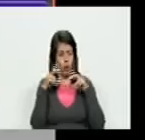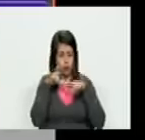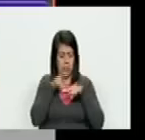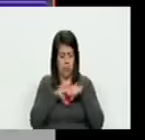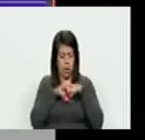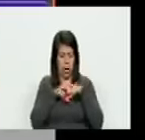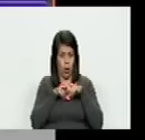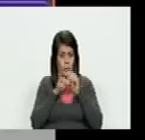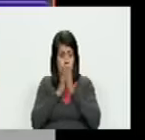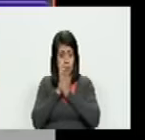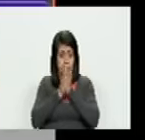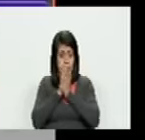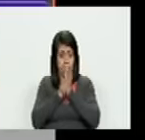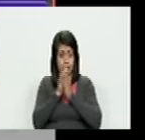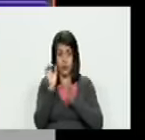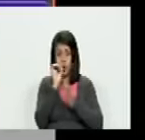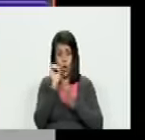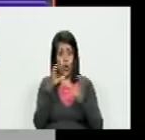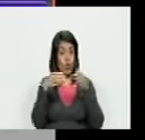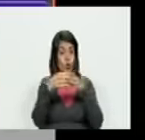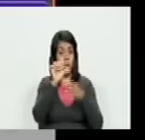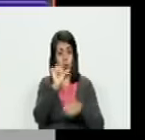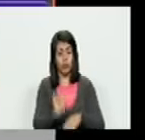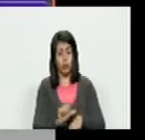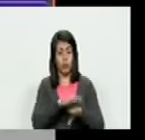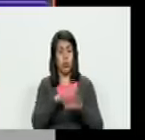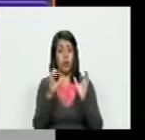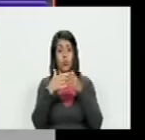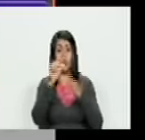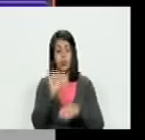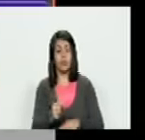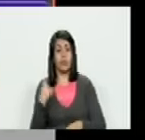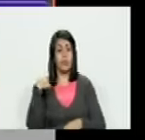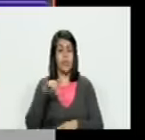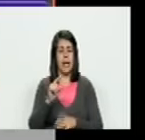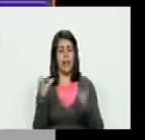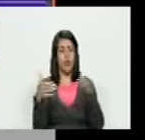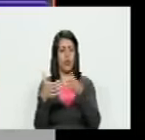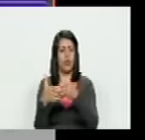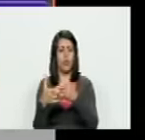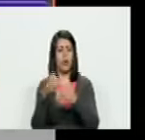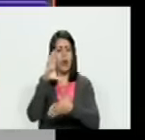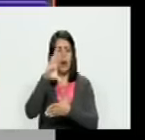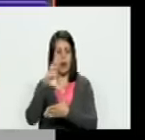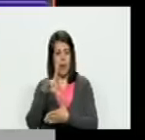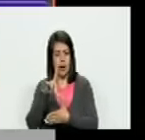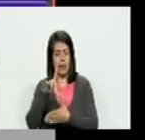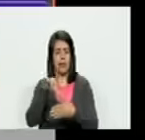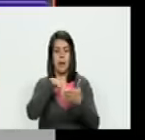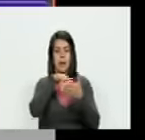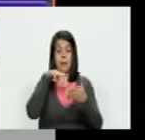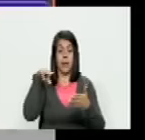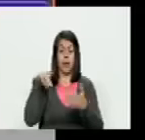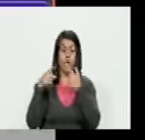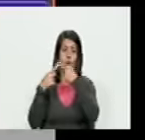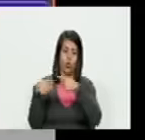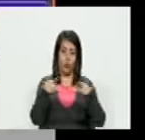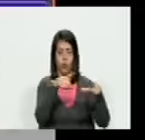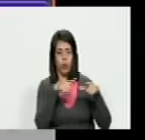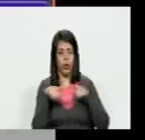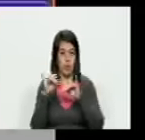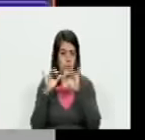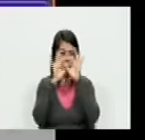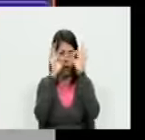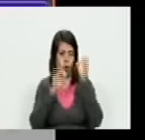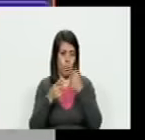algún lugar extraño y es el comando sur porque el comando sur tiene su sección para América Latina en Miami y ellos tienen otras secciones del mismo